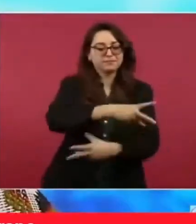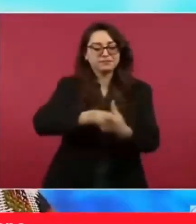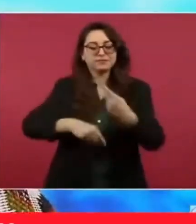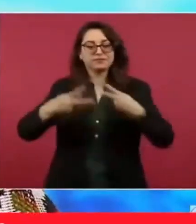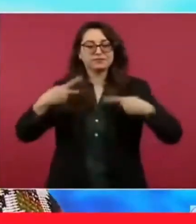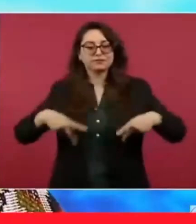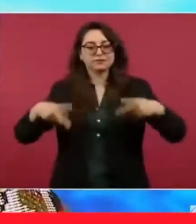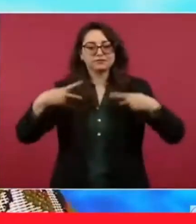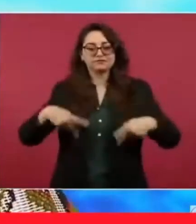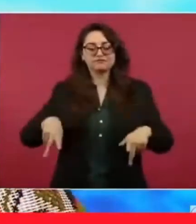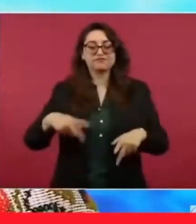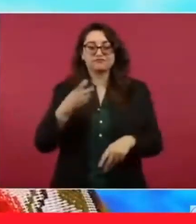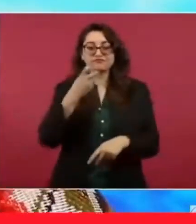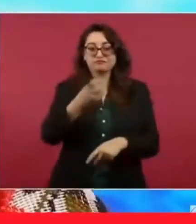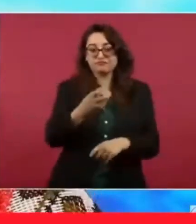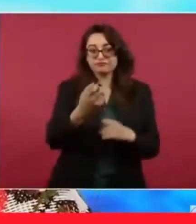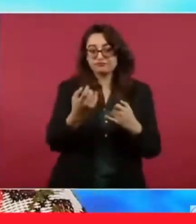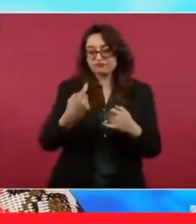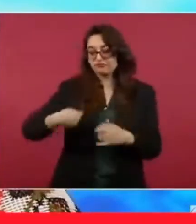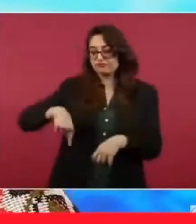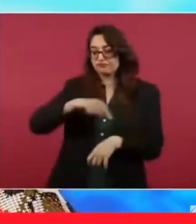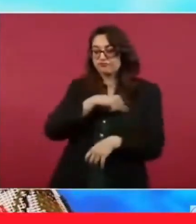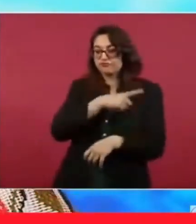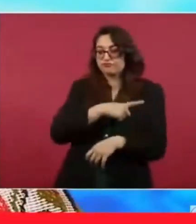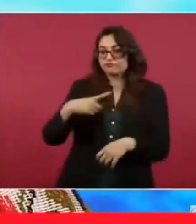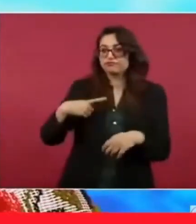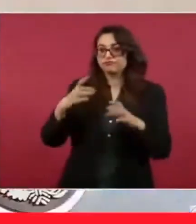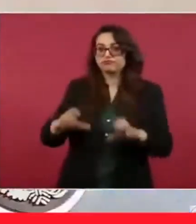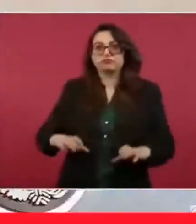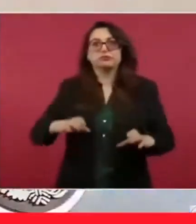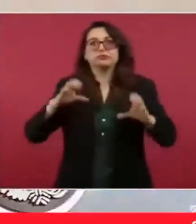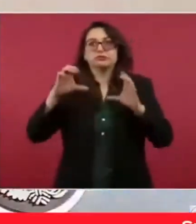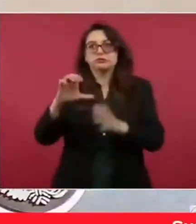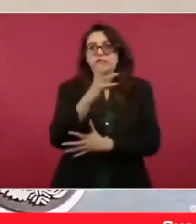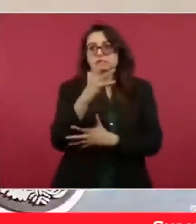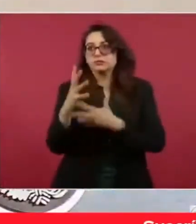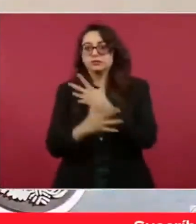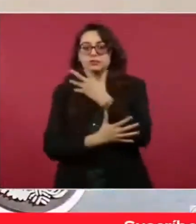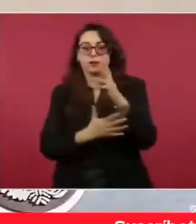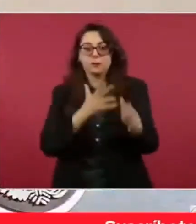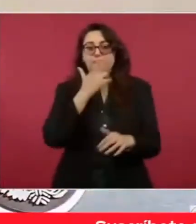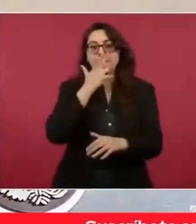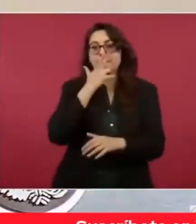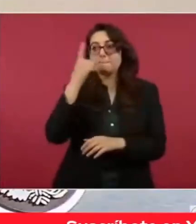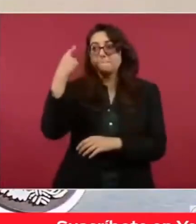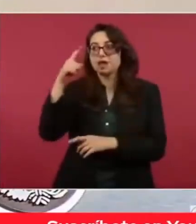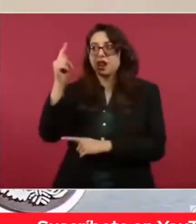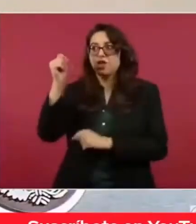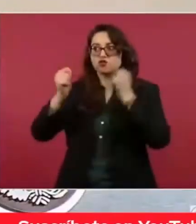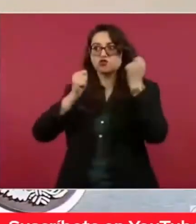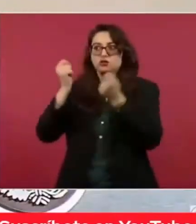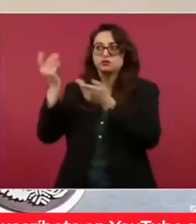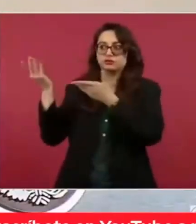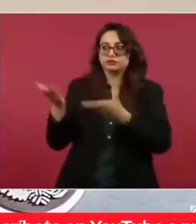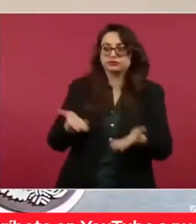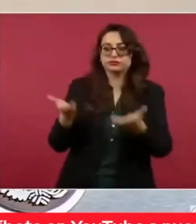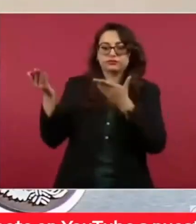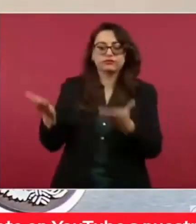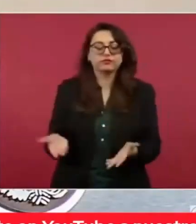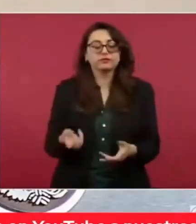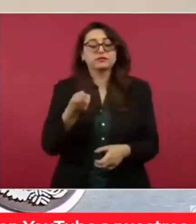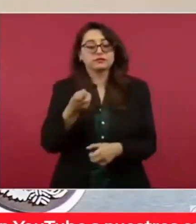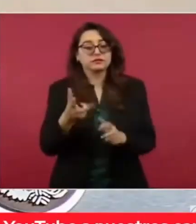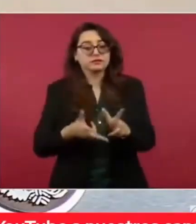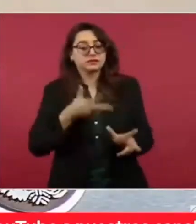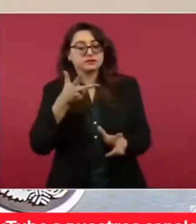de todo ese paraíso. El Tren Maya es un proyecto integral que es sinónimo de desarrollo, que impulsa la economía de Quintana Roo al